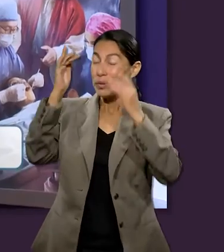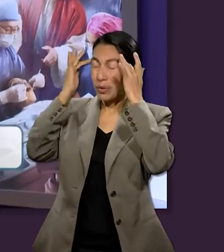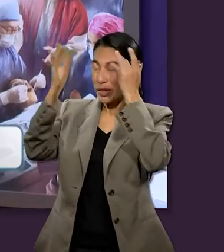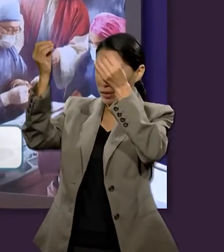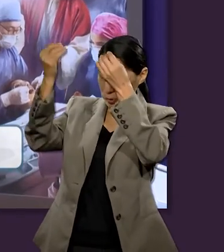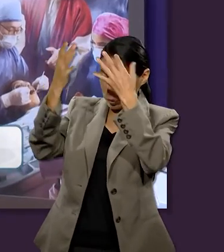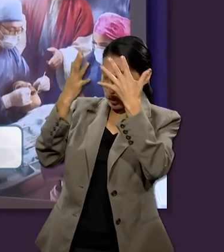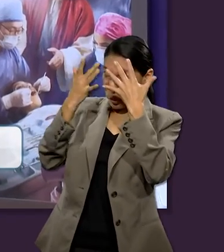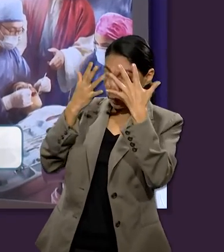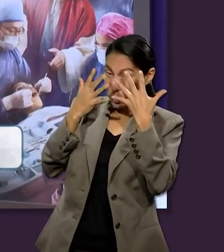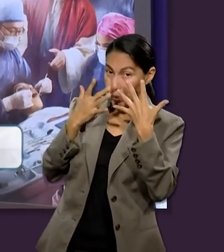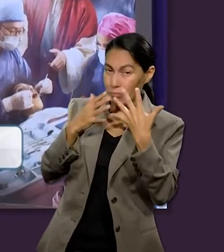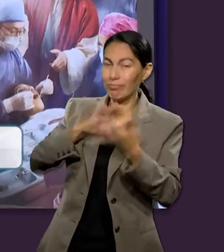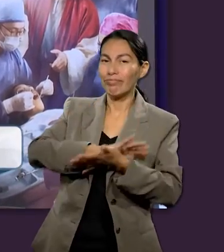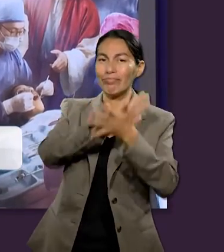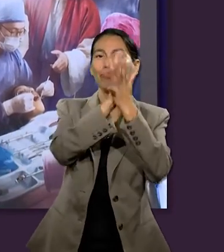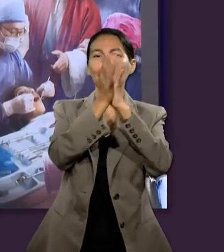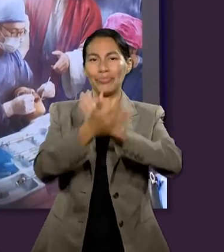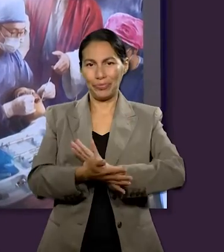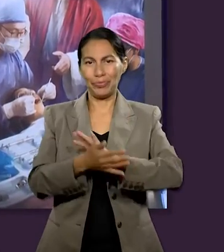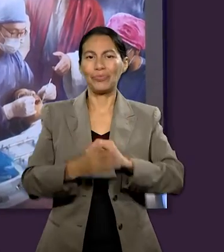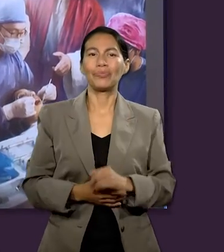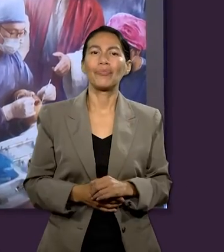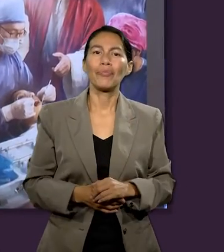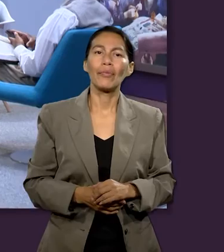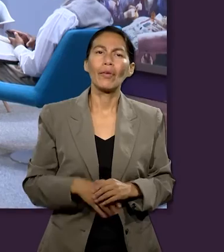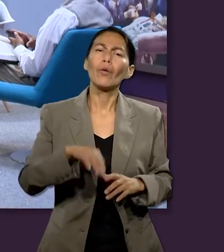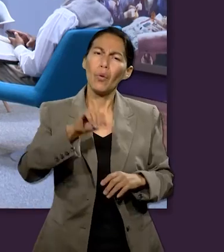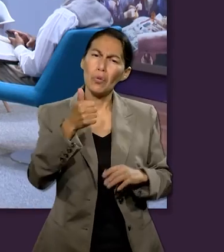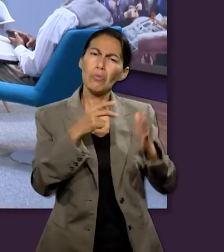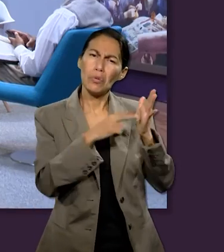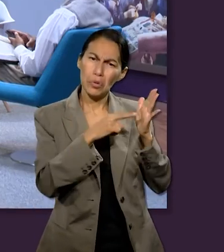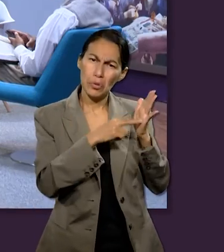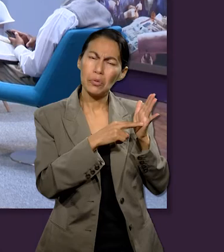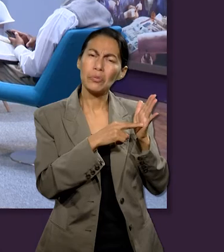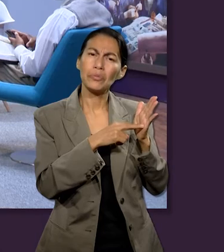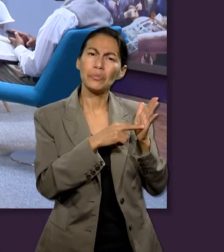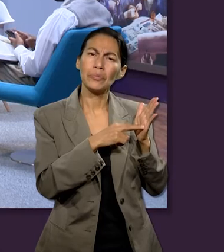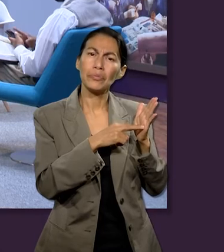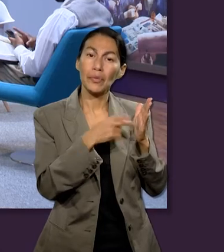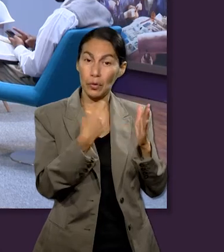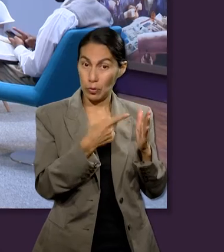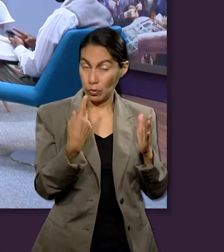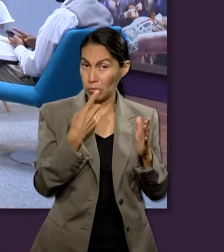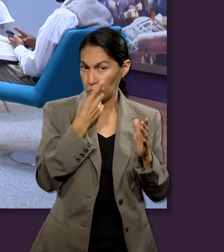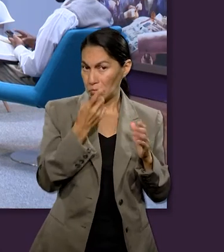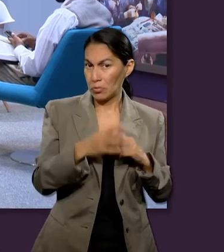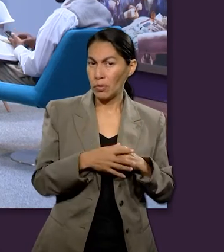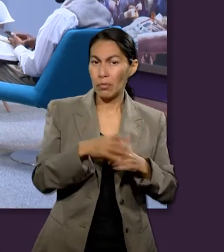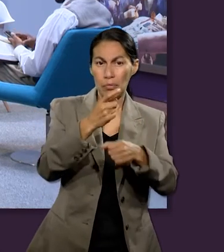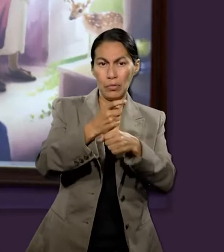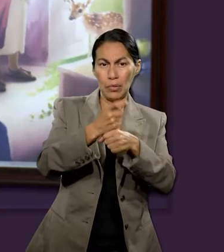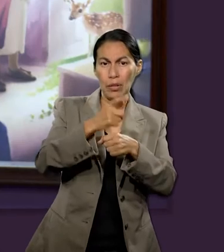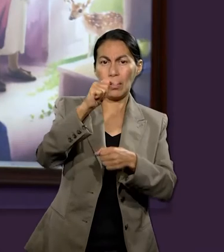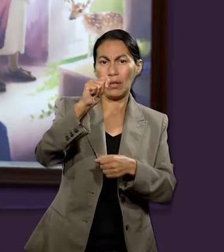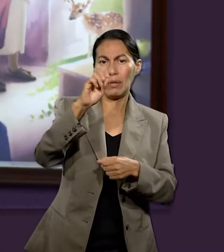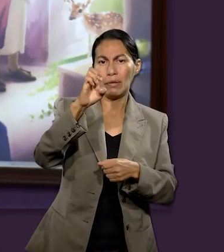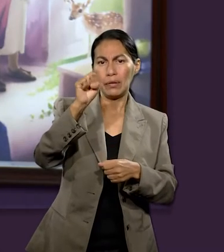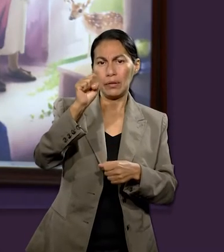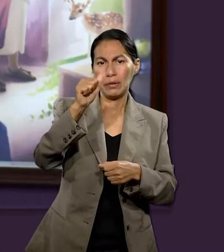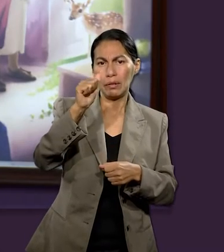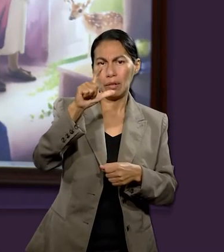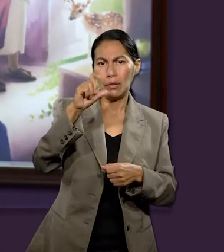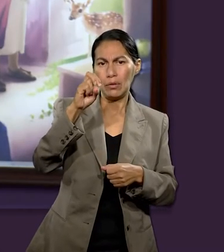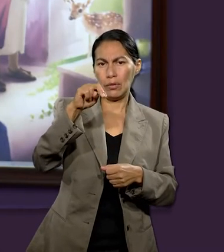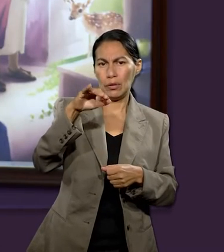y por la renovación en el Espíritu Santo. Y hay otro texto más que nosotros podríamos mencionar